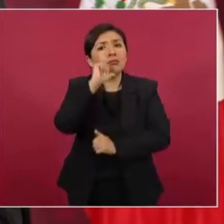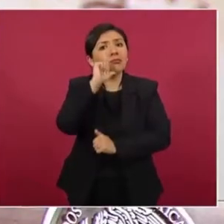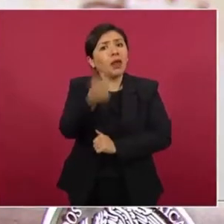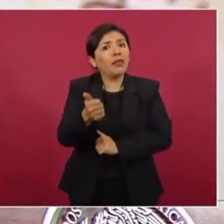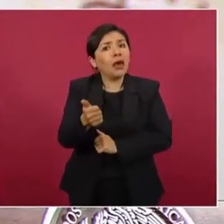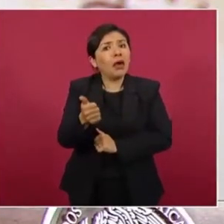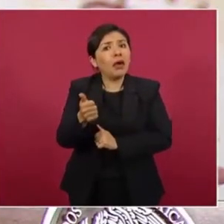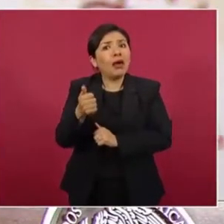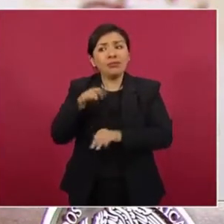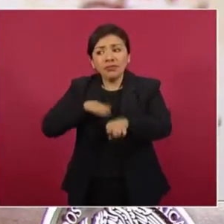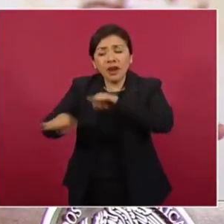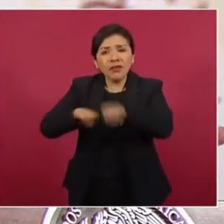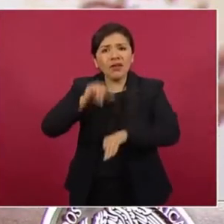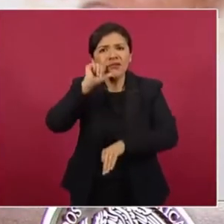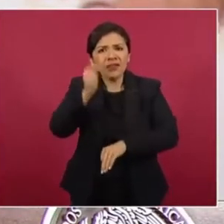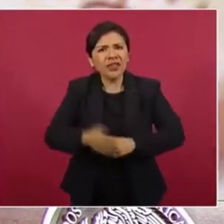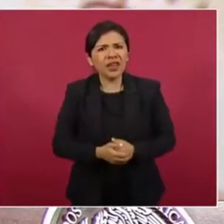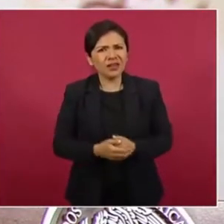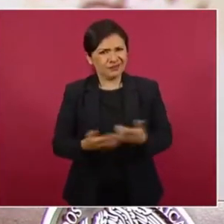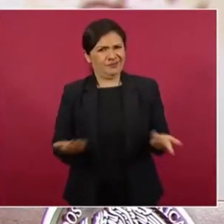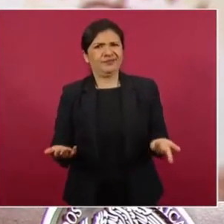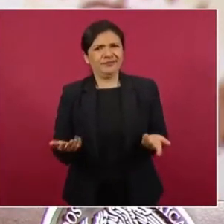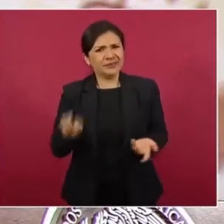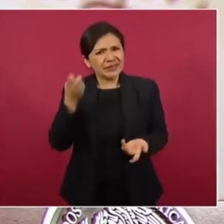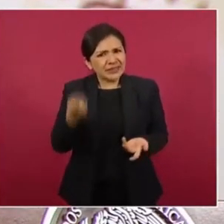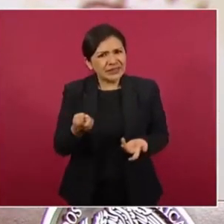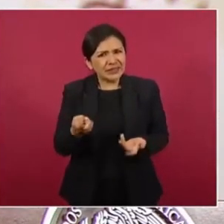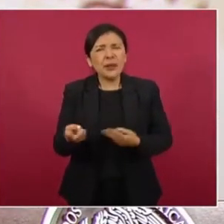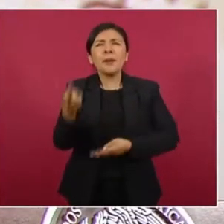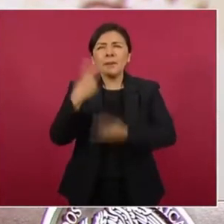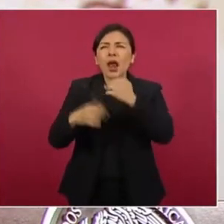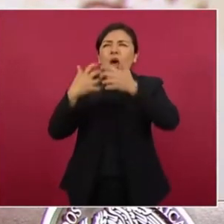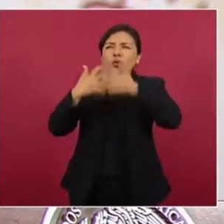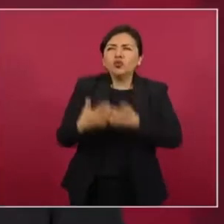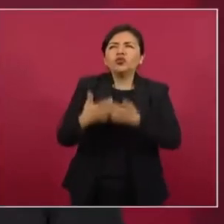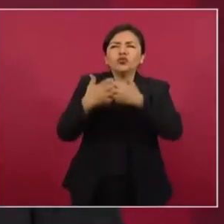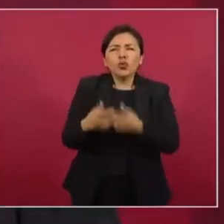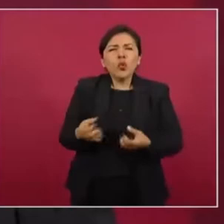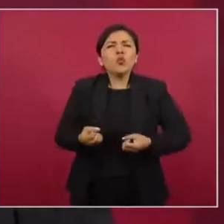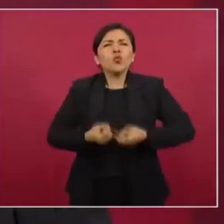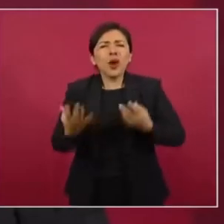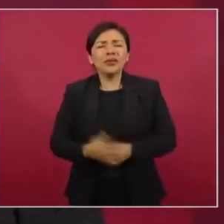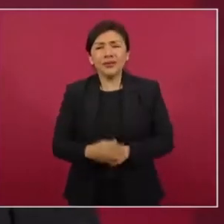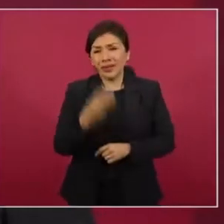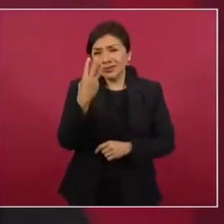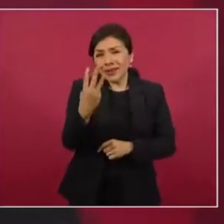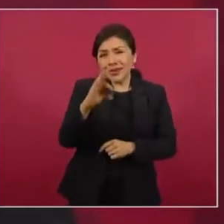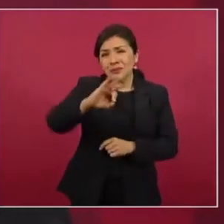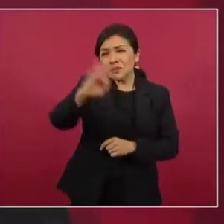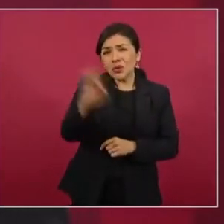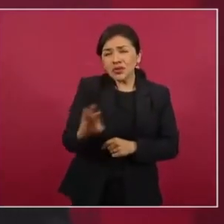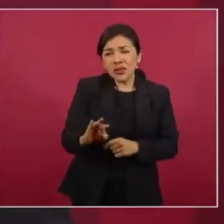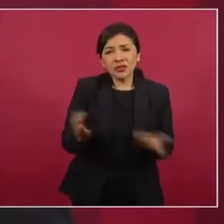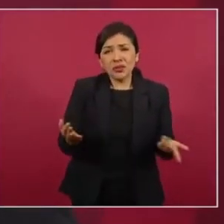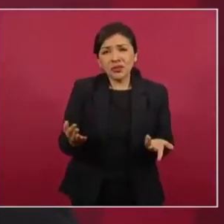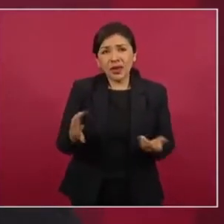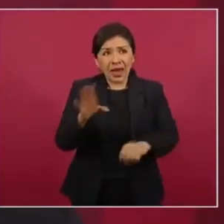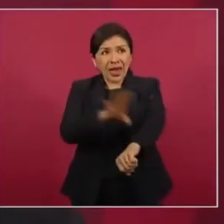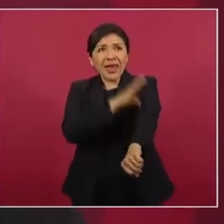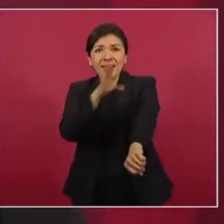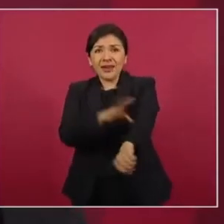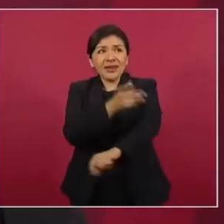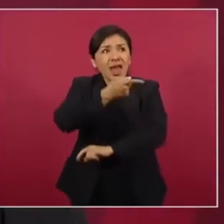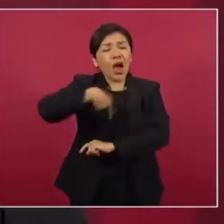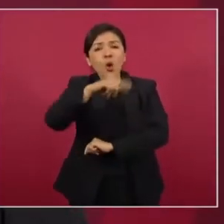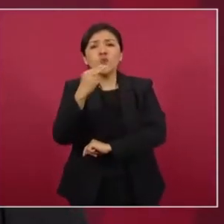¿saben cuánto producían? 3 por ciento de la energía eléctrica